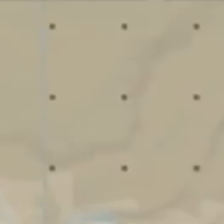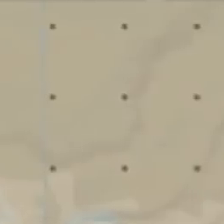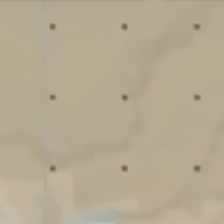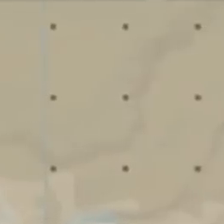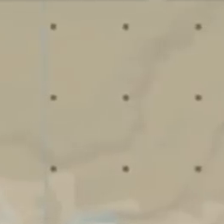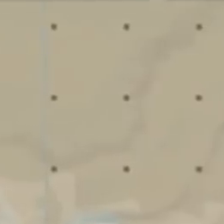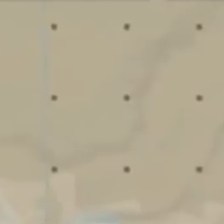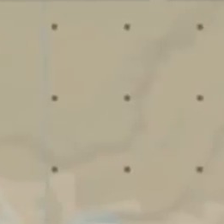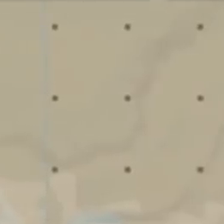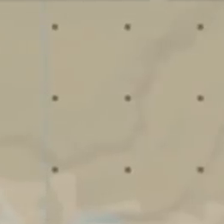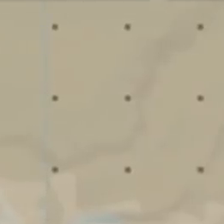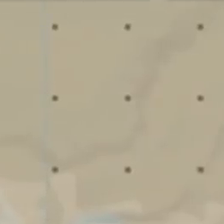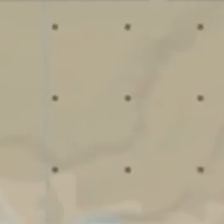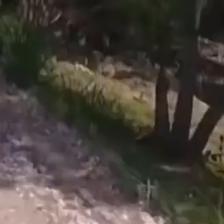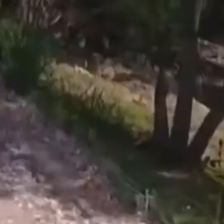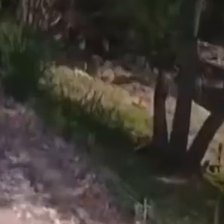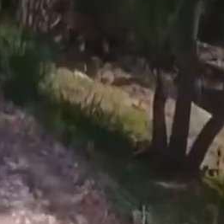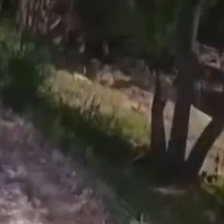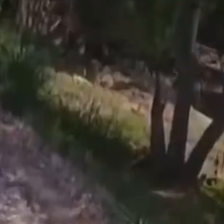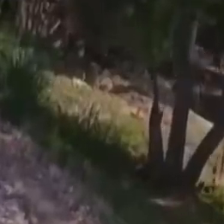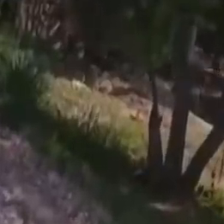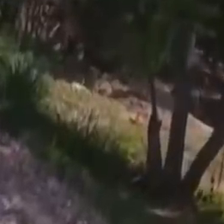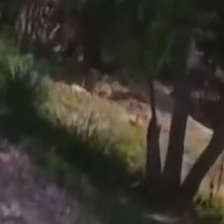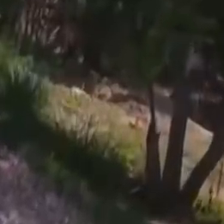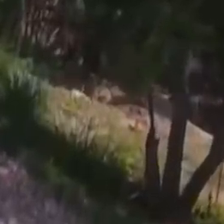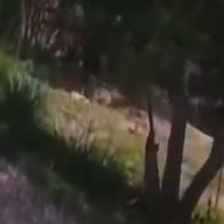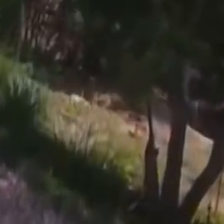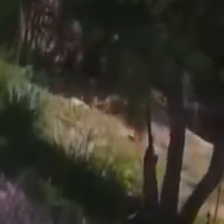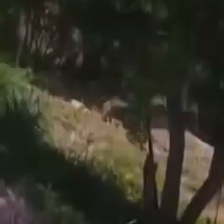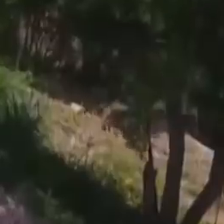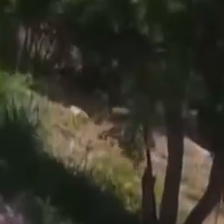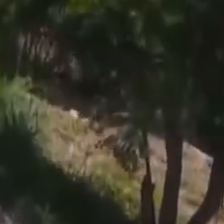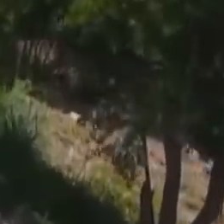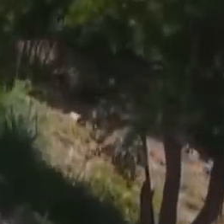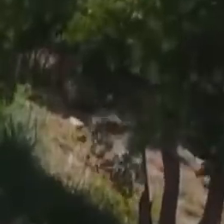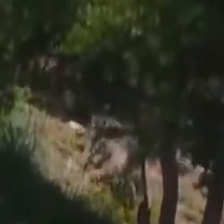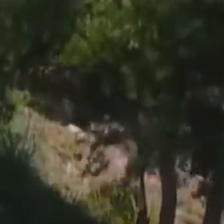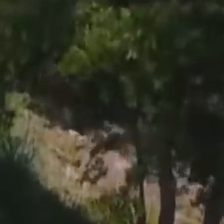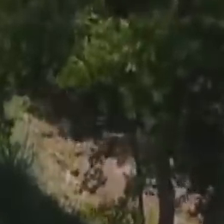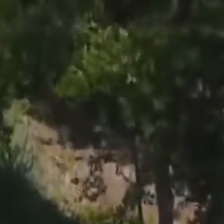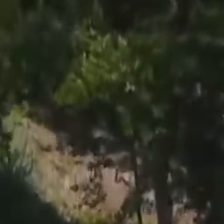y centro de reunión y cultura. El Tren Maya conectará la península.